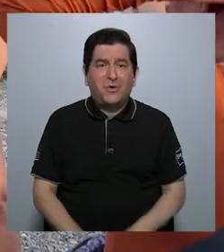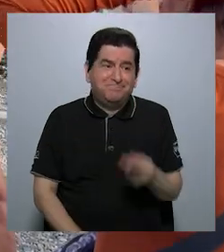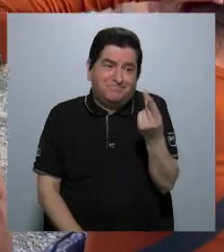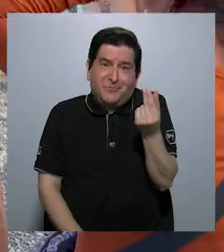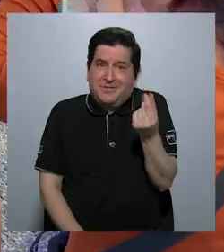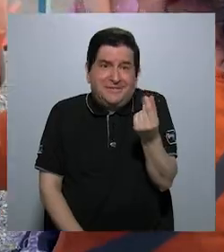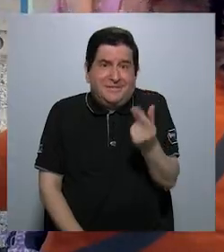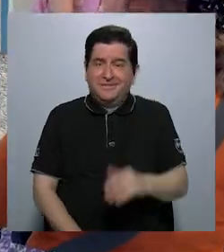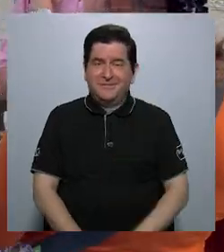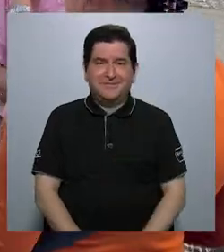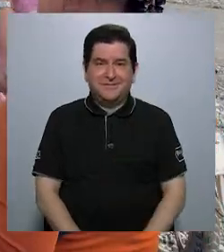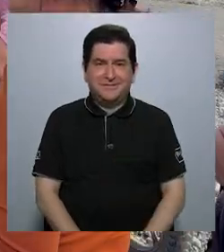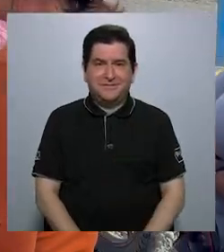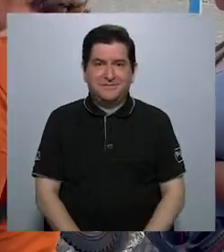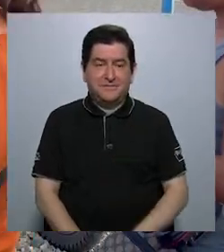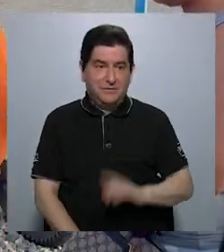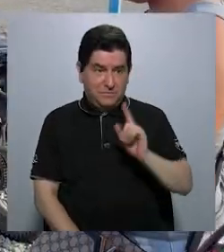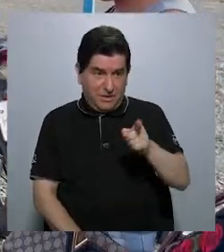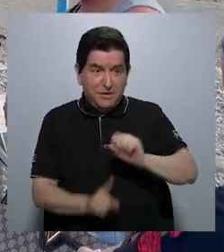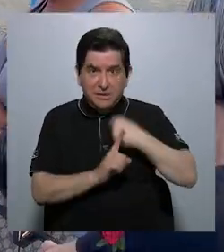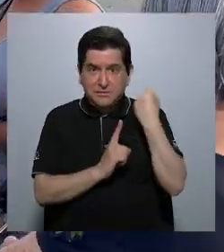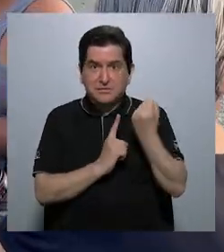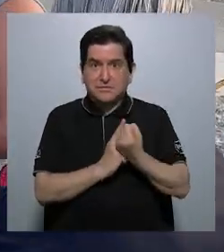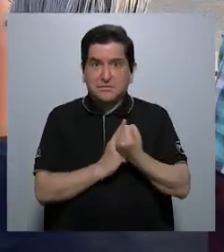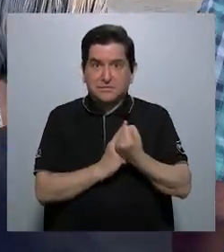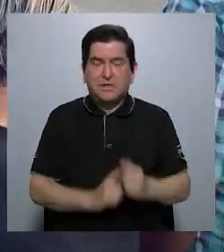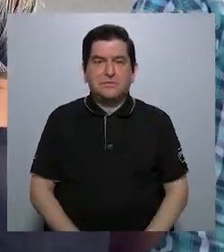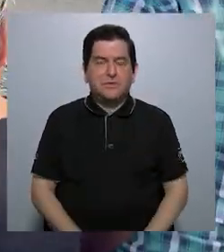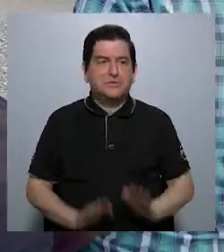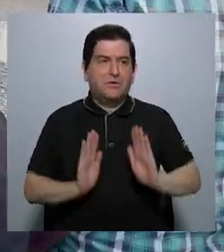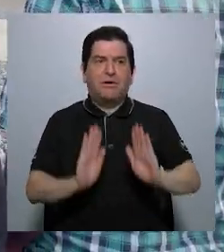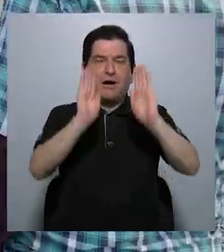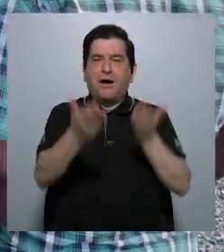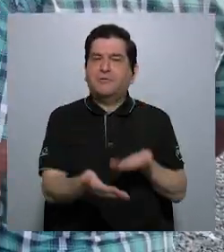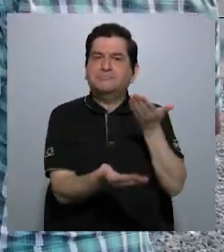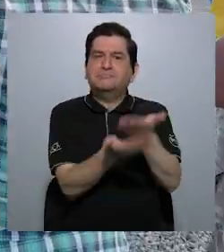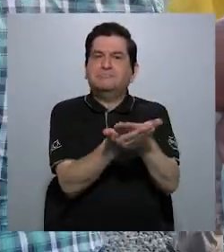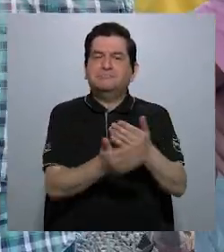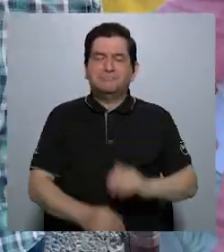economía, entonces es una gran oferta.